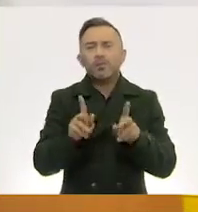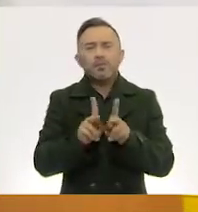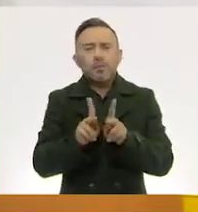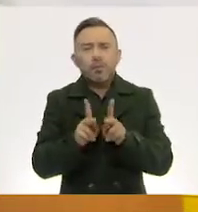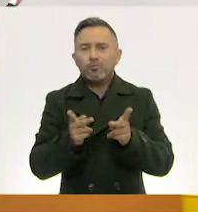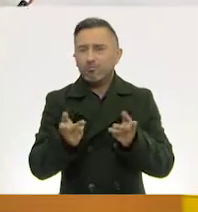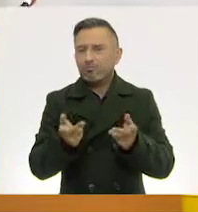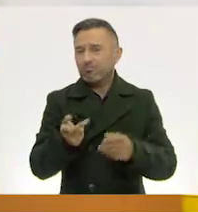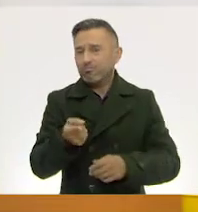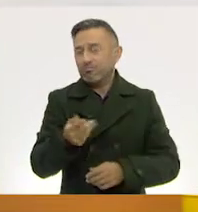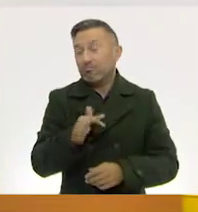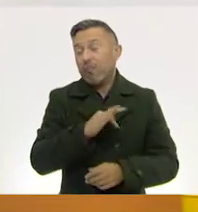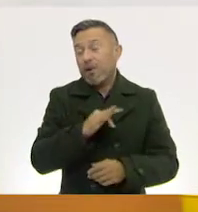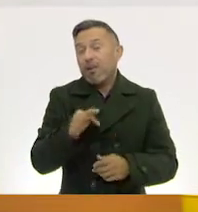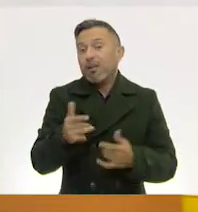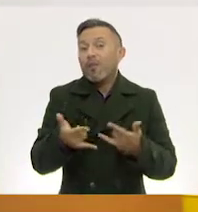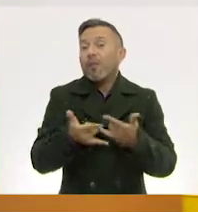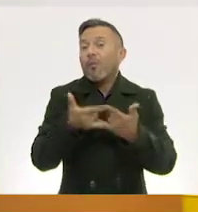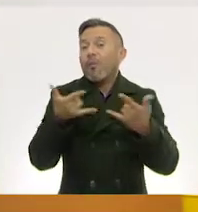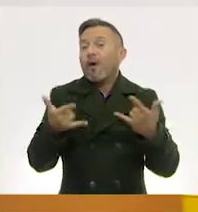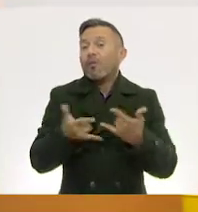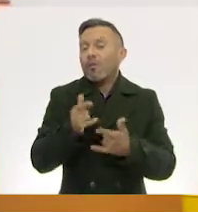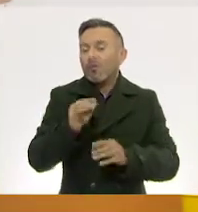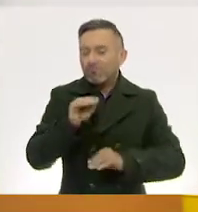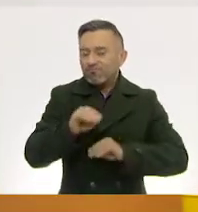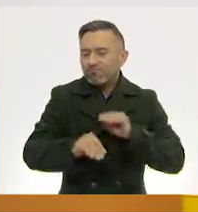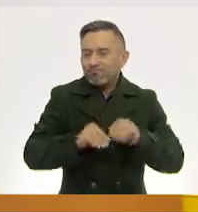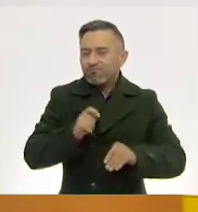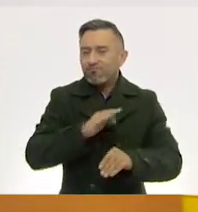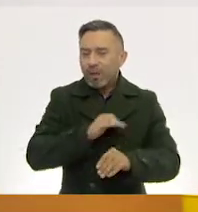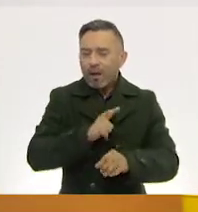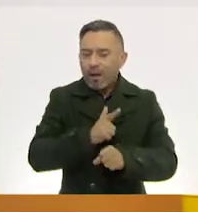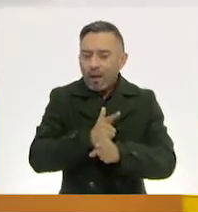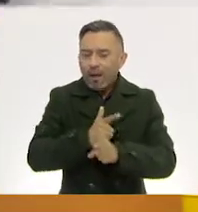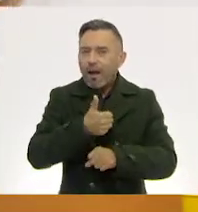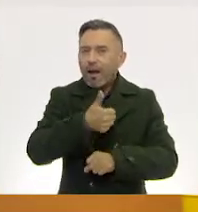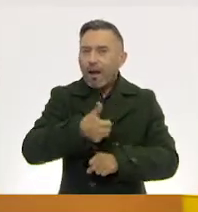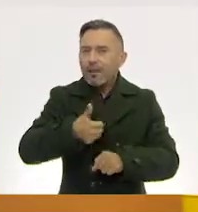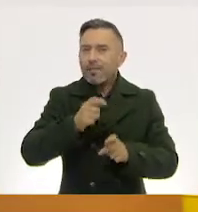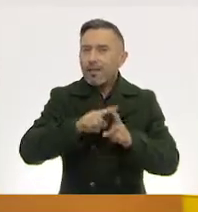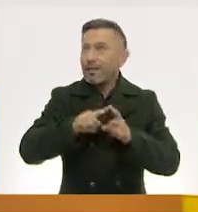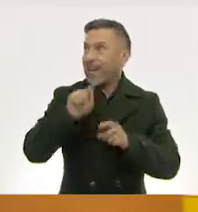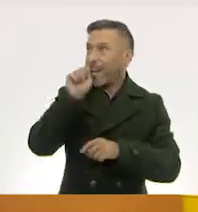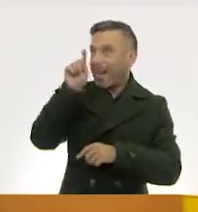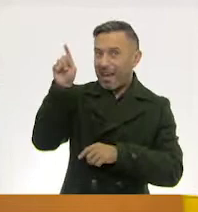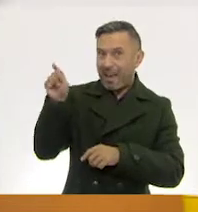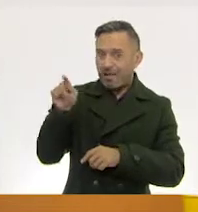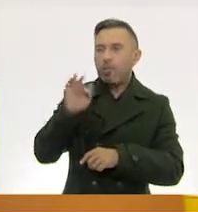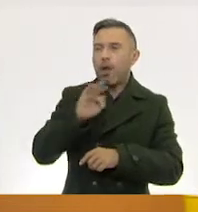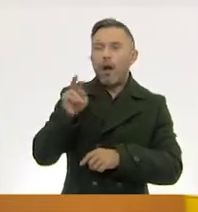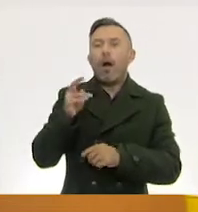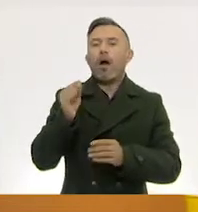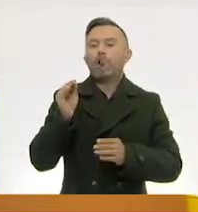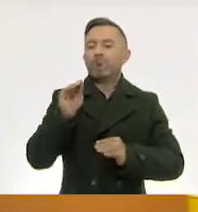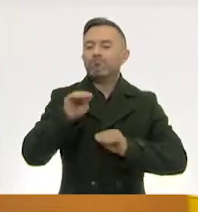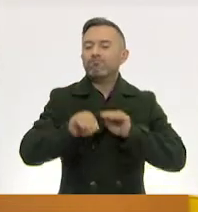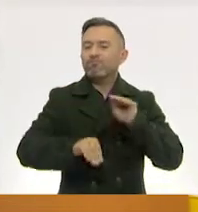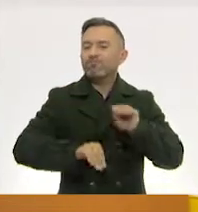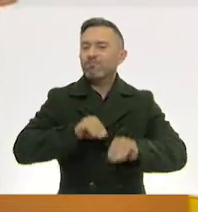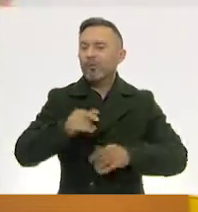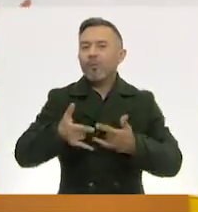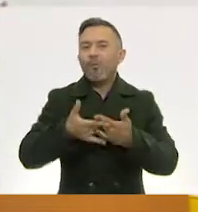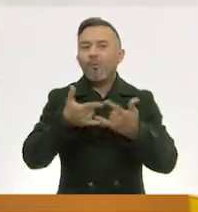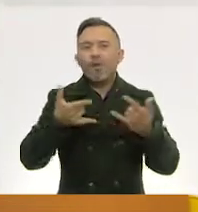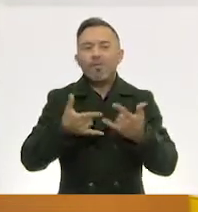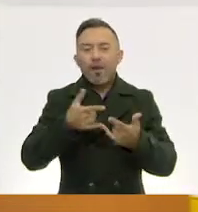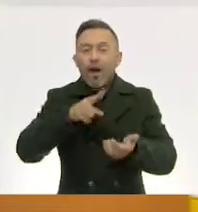fuera Reproducir Y pues se puede armar Un cuento Y pues explorando Todas estas partes Para hacer Una presentación De un